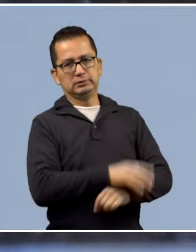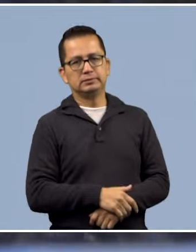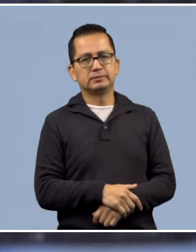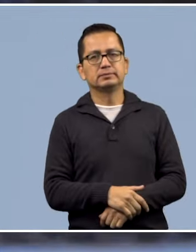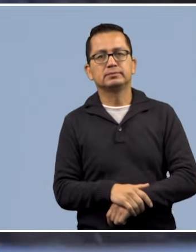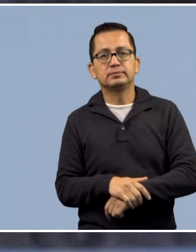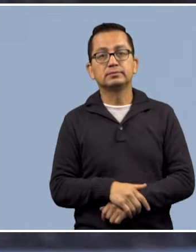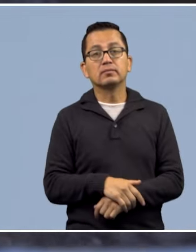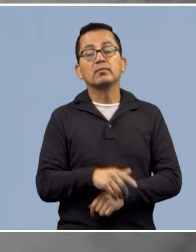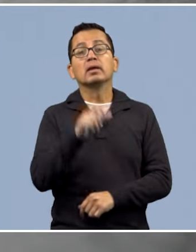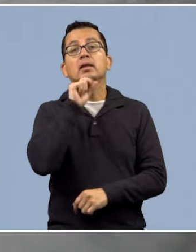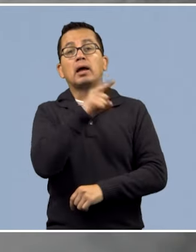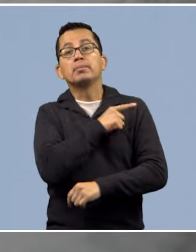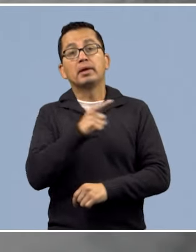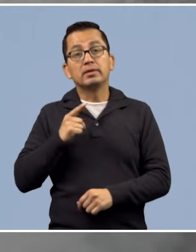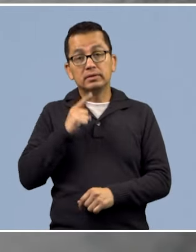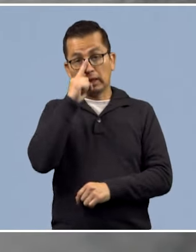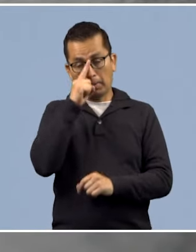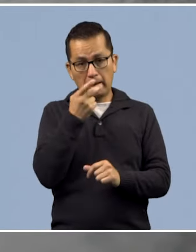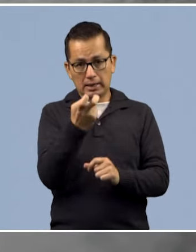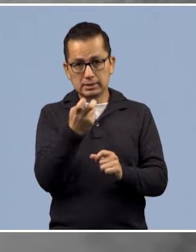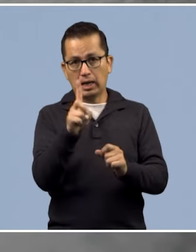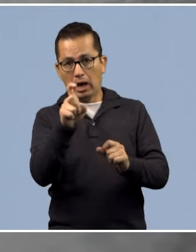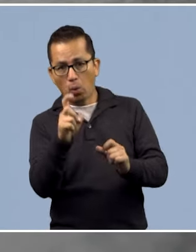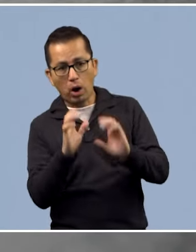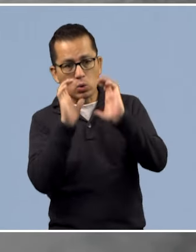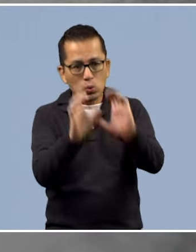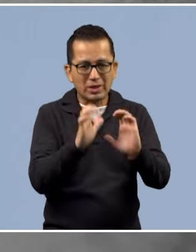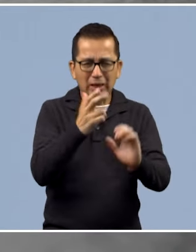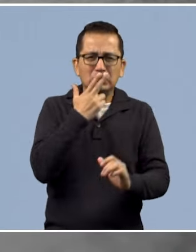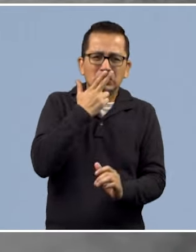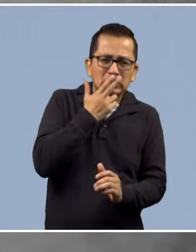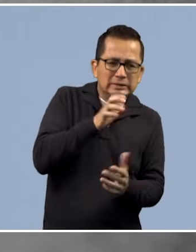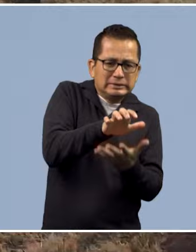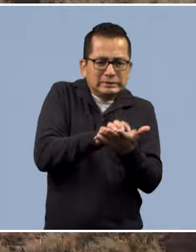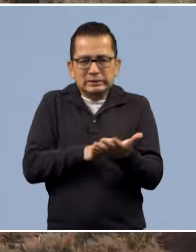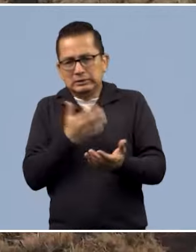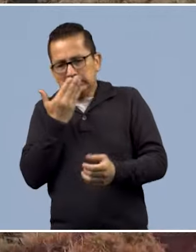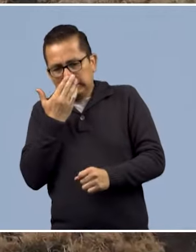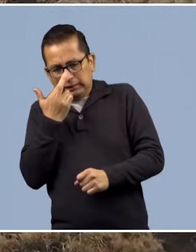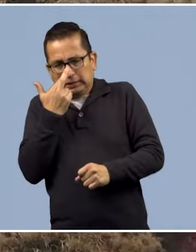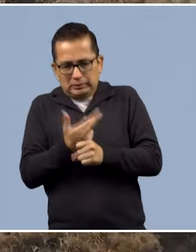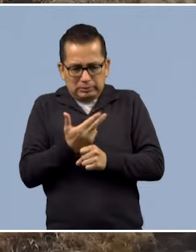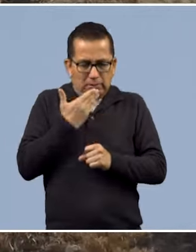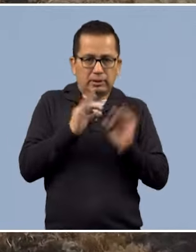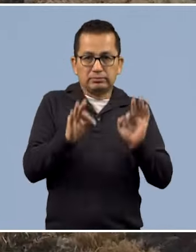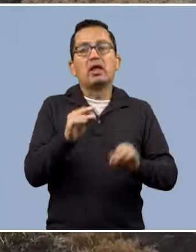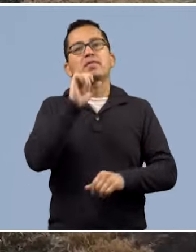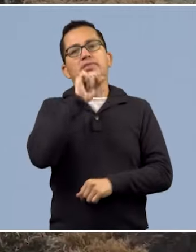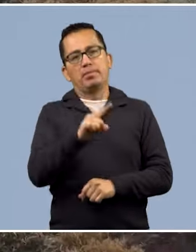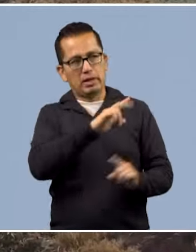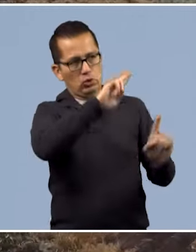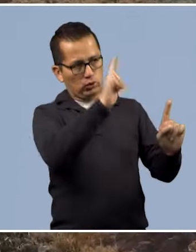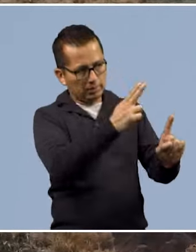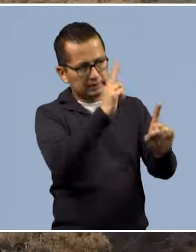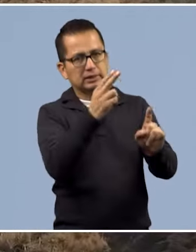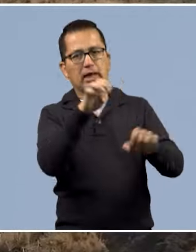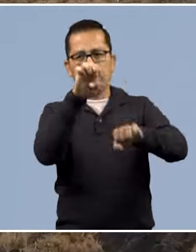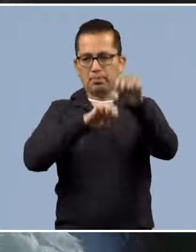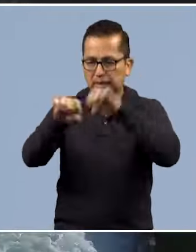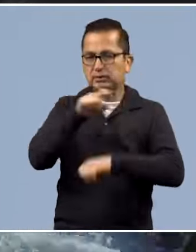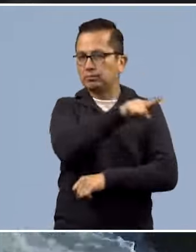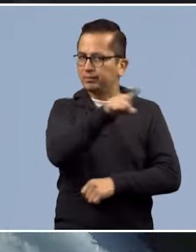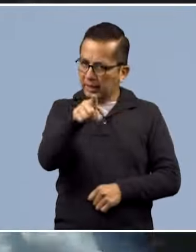tener un manejo responsable del agua, es importante que tanto los gobiernos, universidades e iniciativas privadas sigan invirtiendo